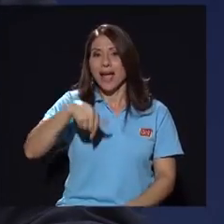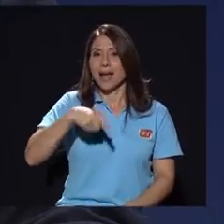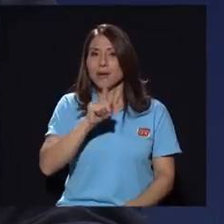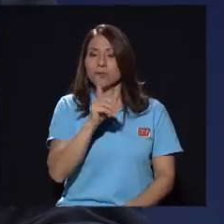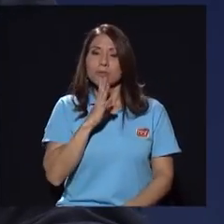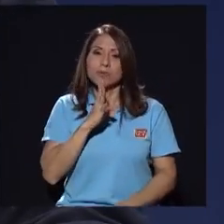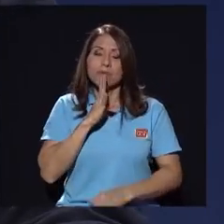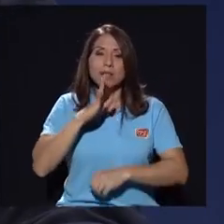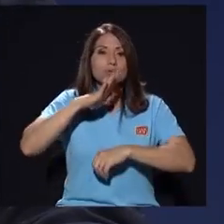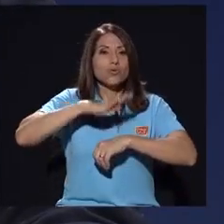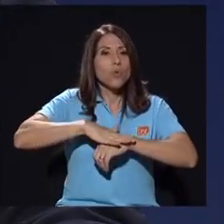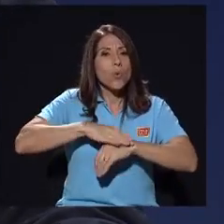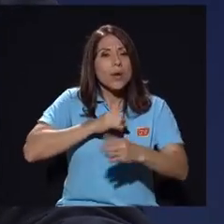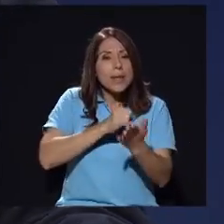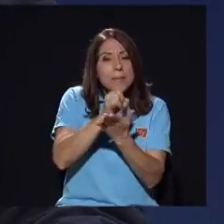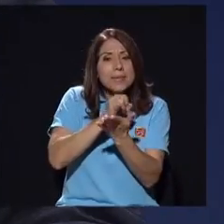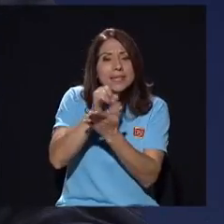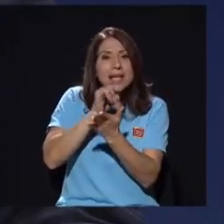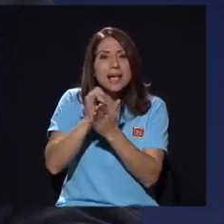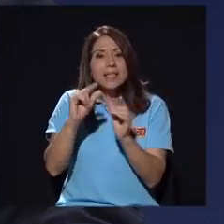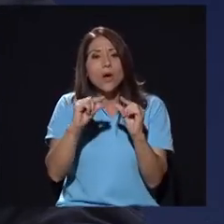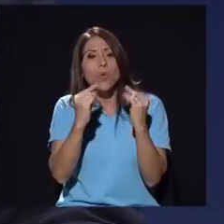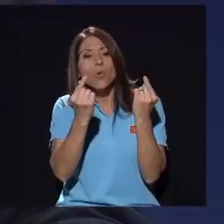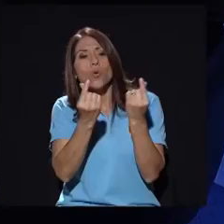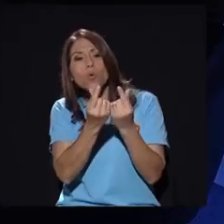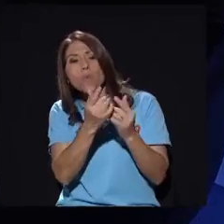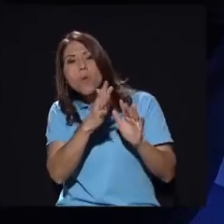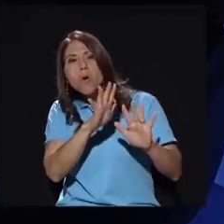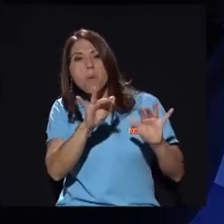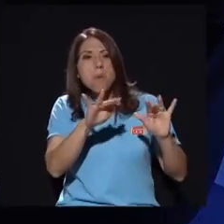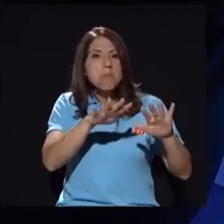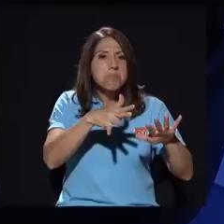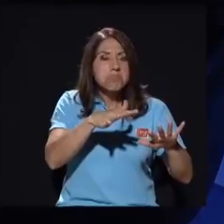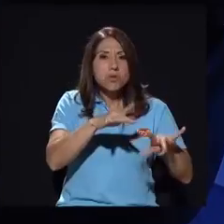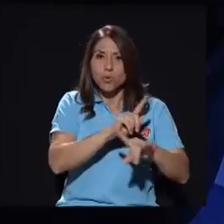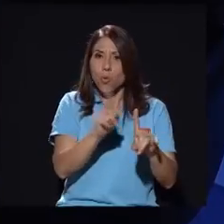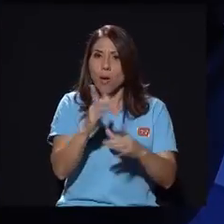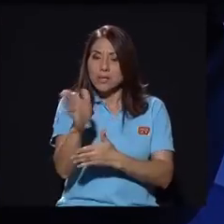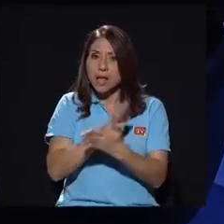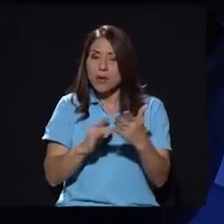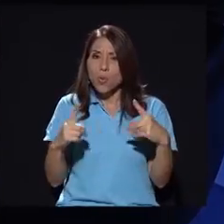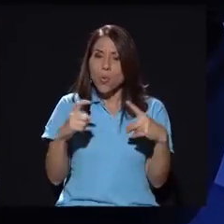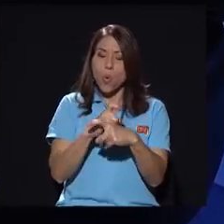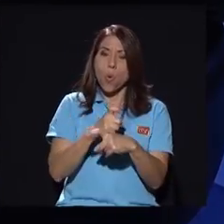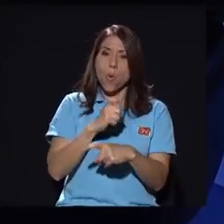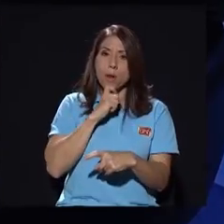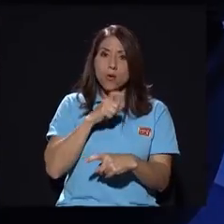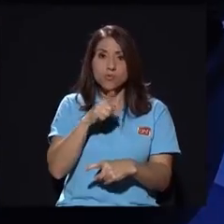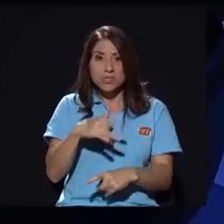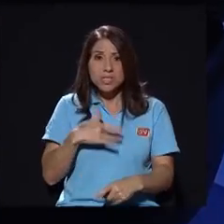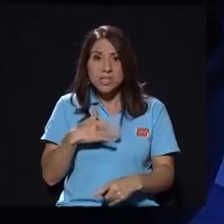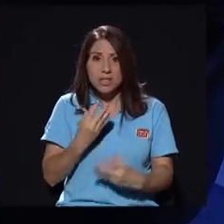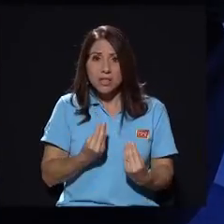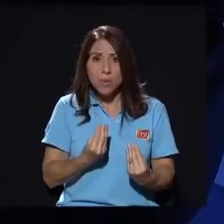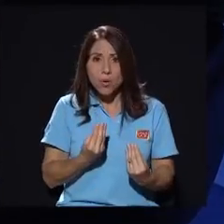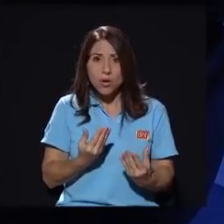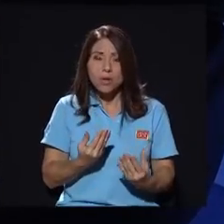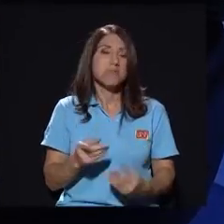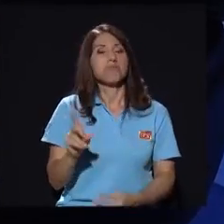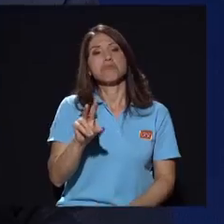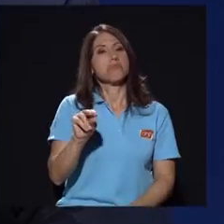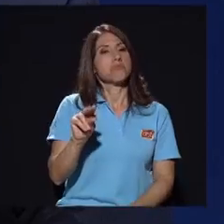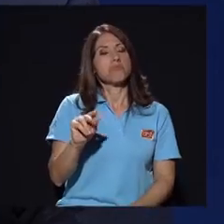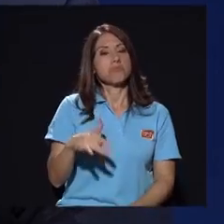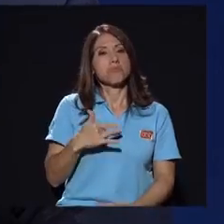una investigación a un grupo de Barney ¿no? o sea hay una cosa bien compleja encima ¿no sientes temor? no, no tengo temor